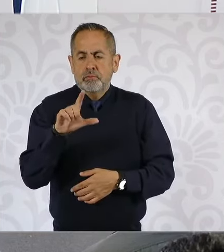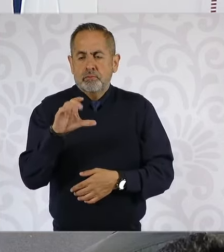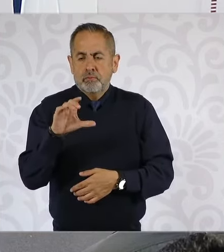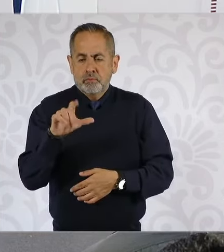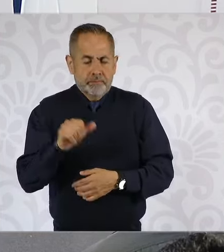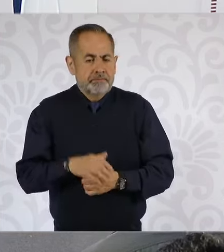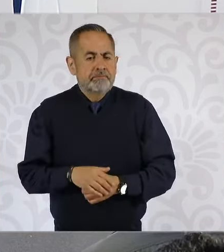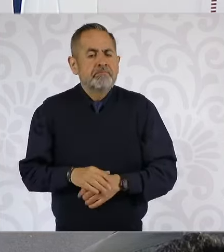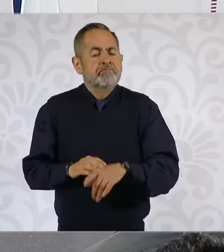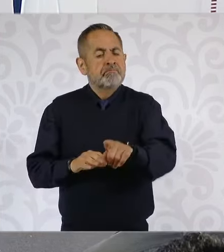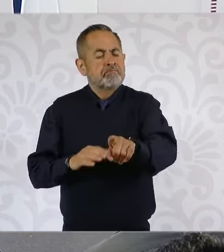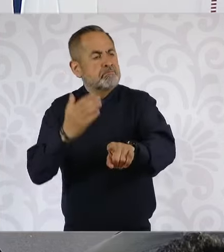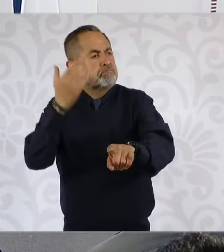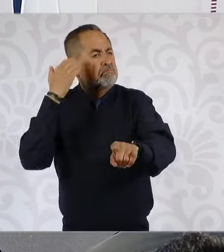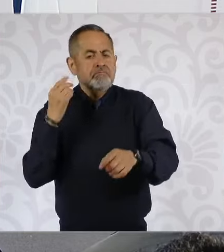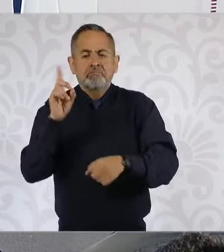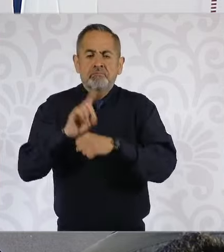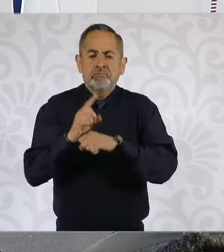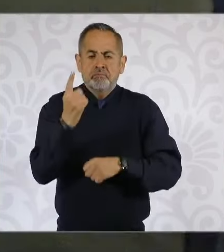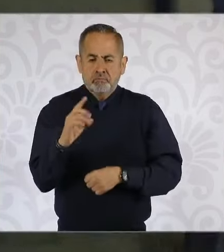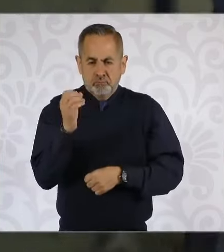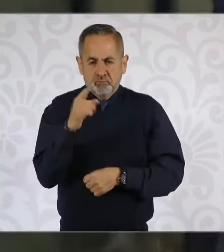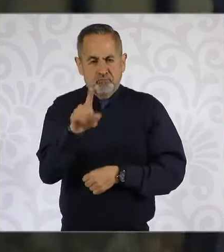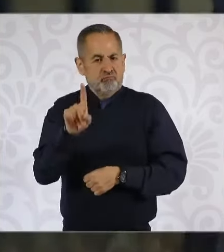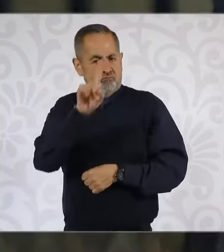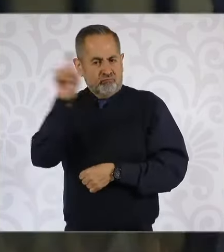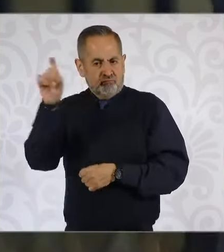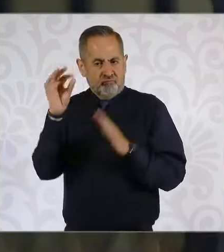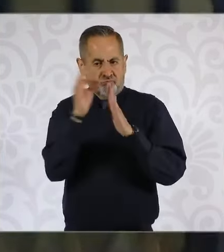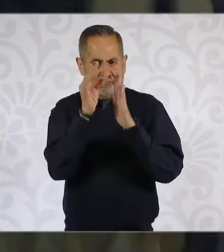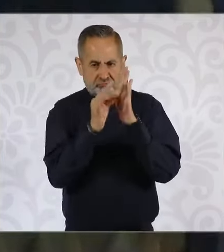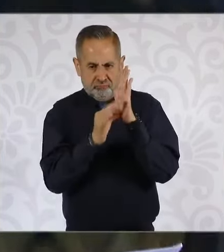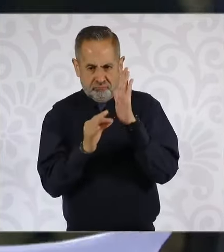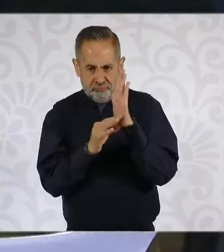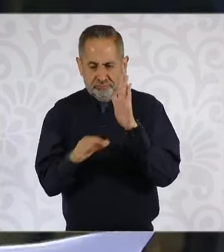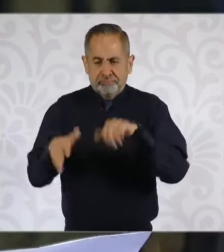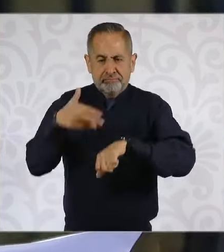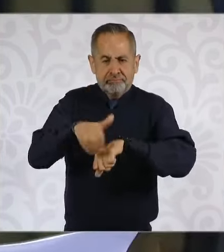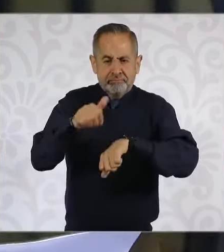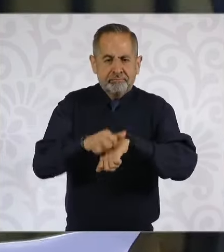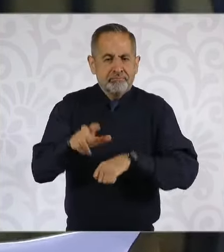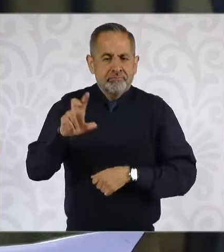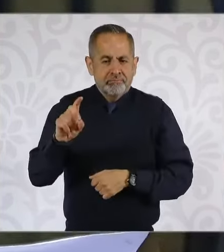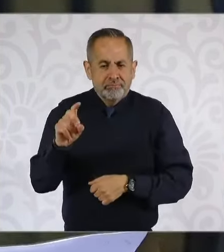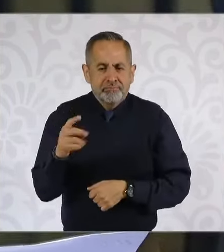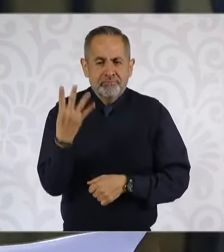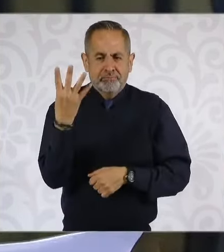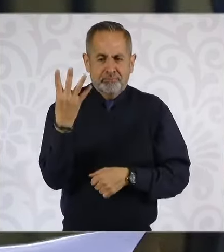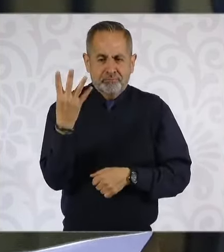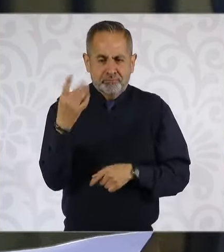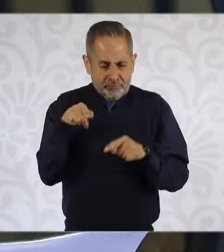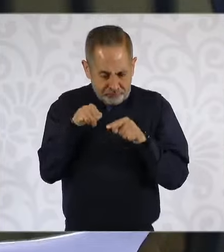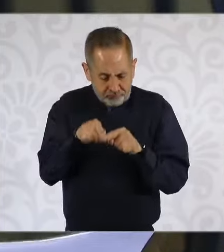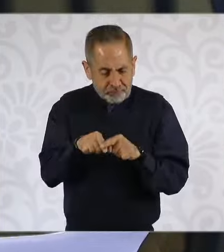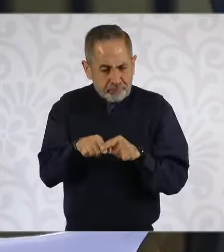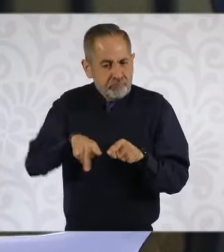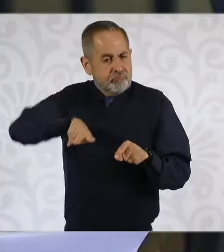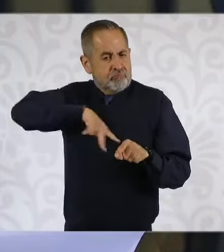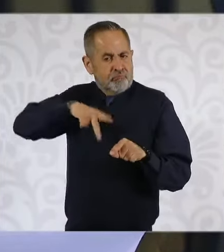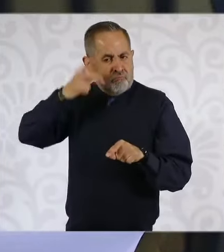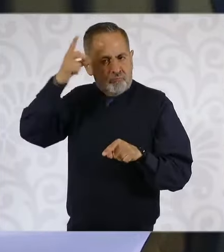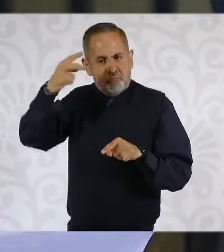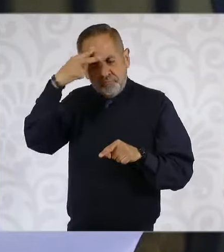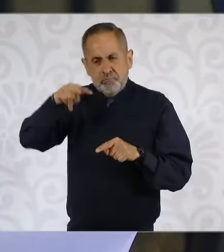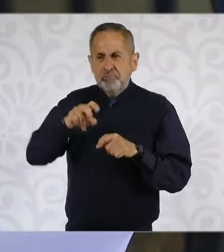el pasado primero de octubre, específicamente el 34, se refiere al lanzamiento de un satélite propio mexicano